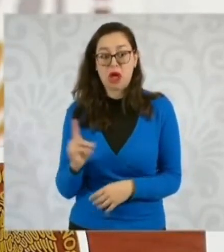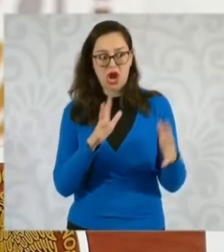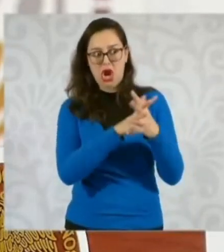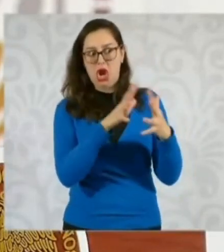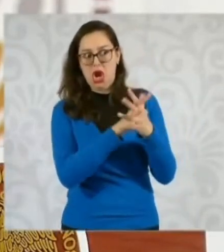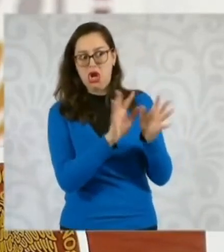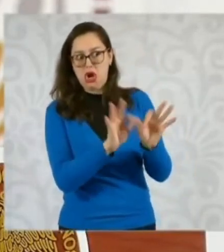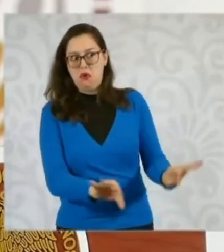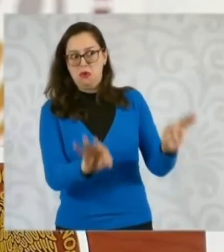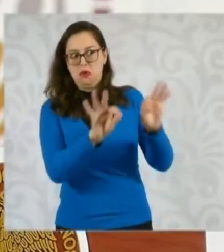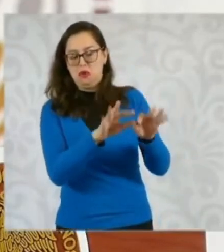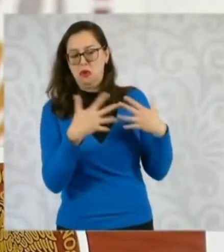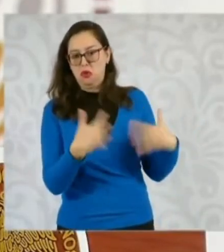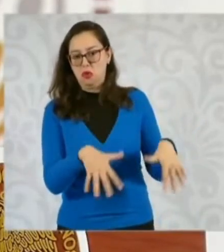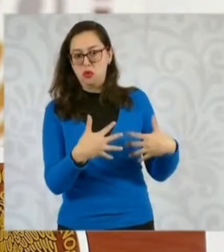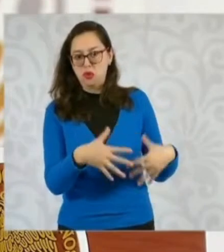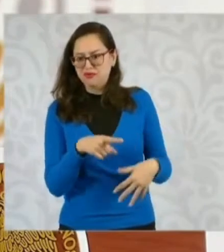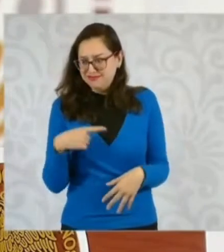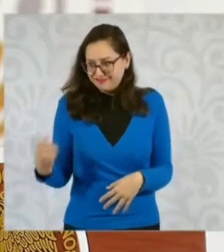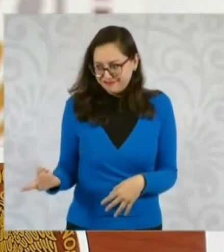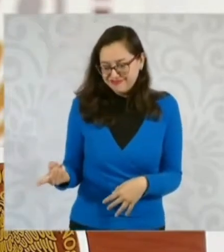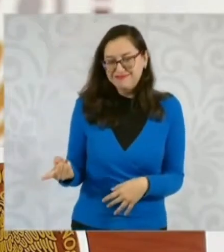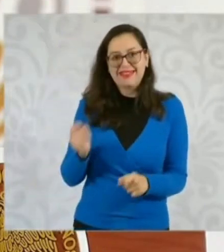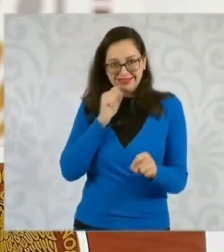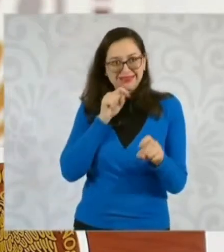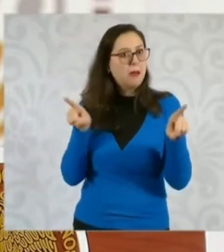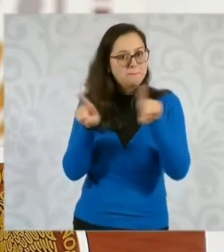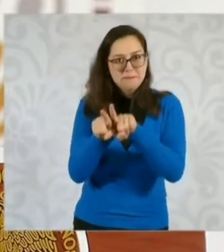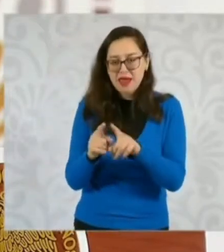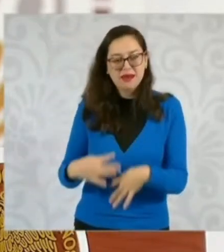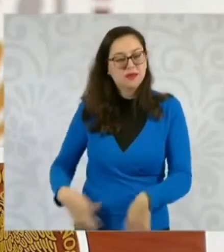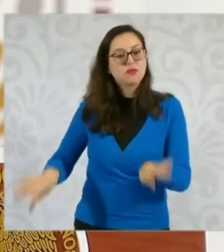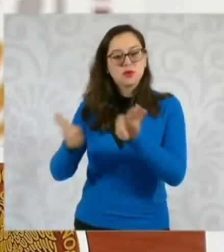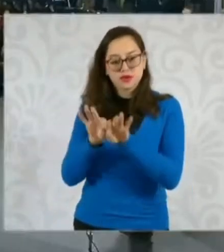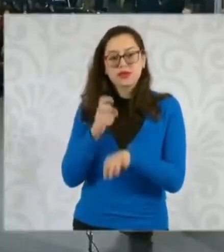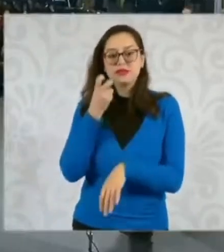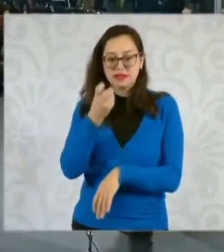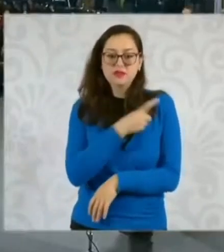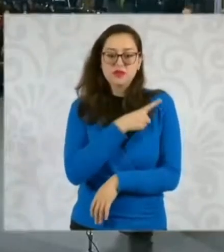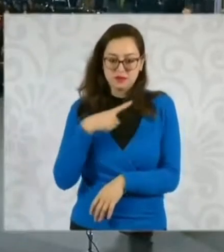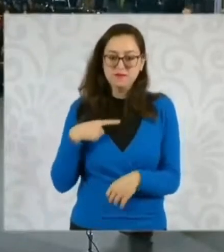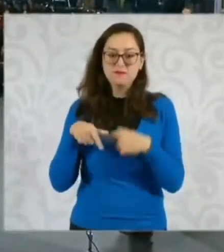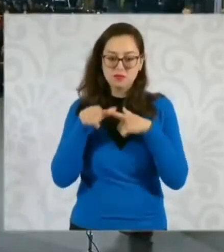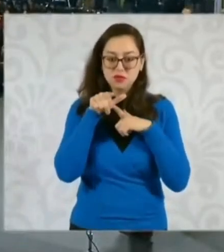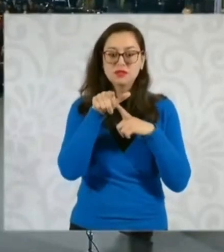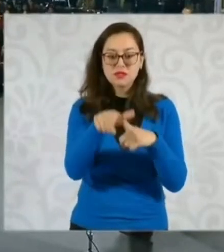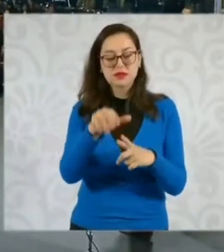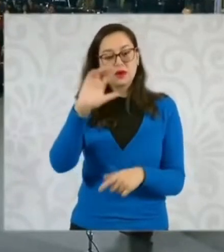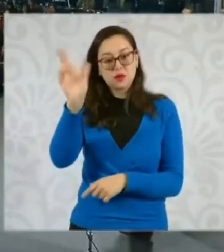nuestro país. Entonces, sí, y hay que seguir reivindicando a las heroínas anónimas. Gracias.